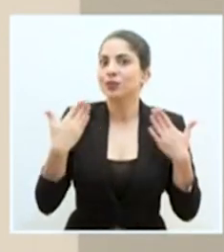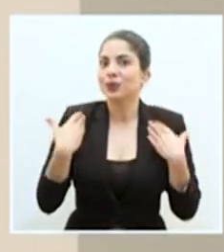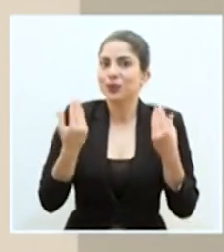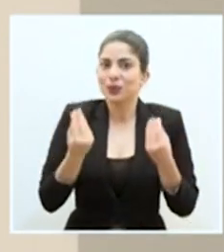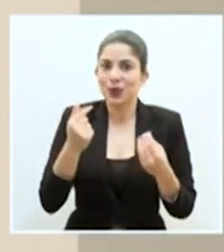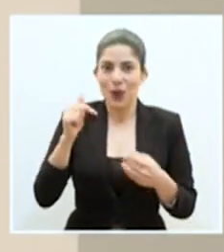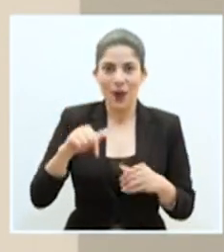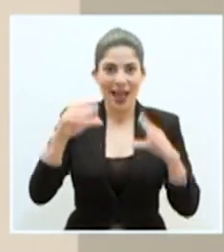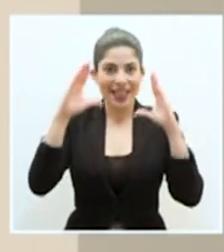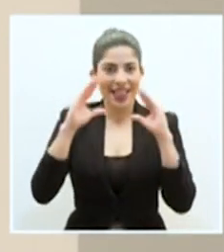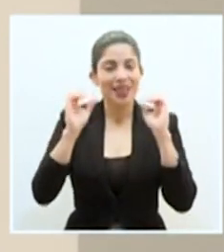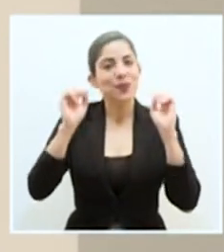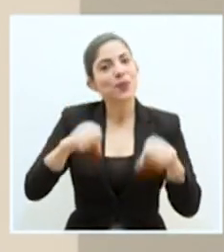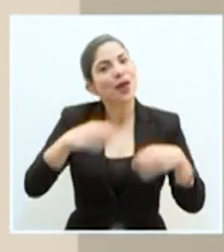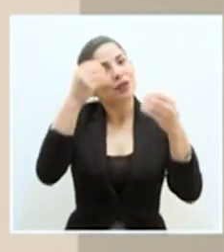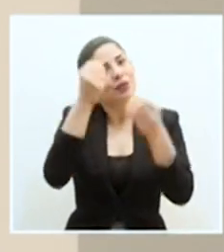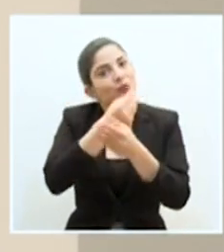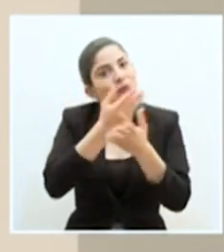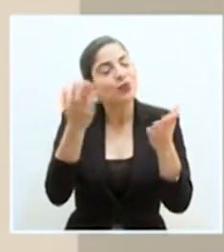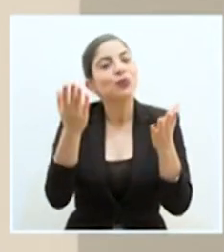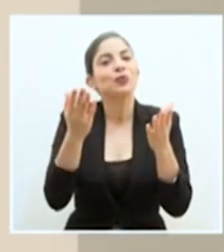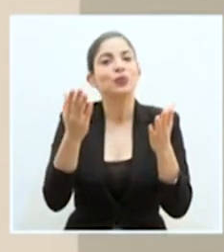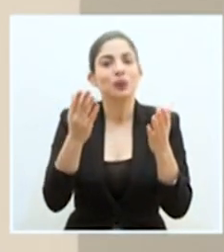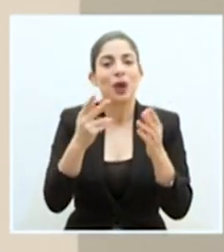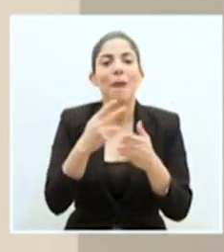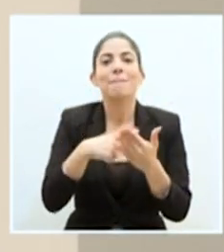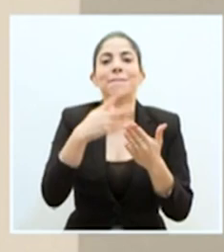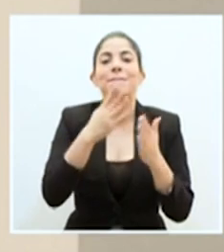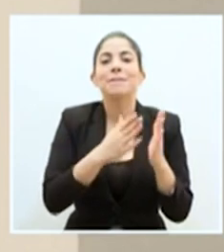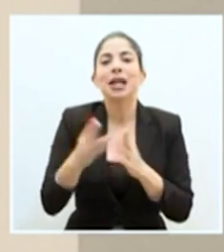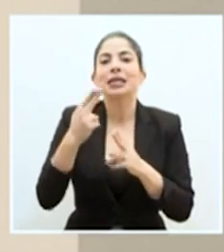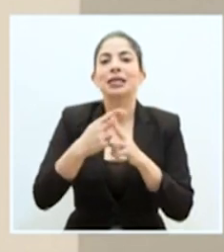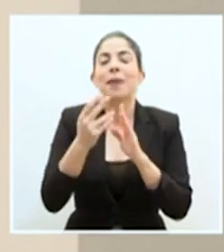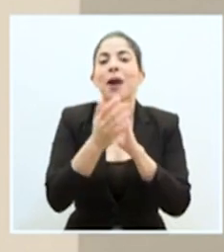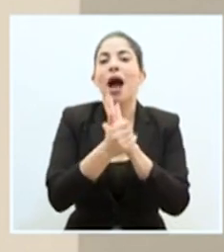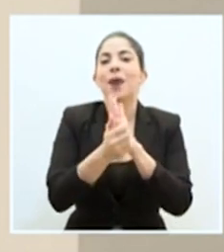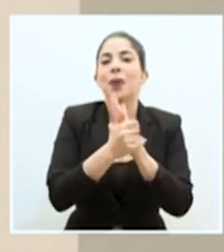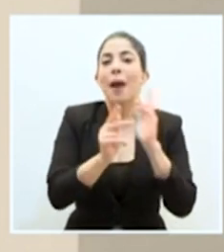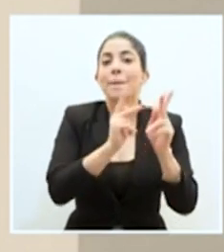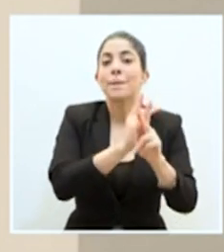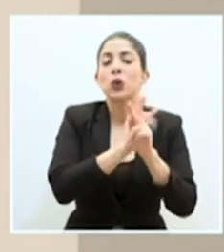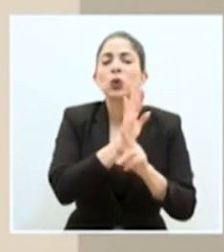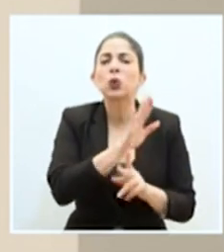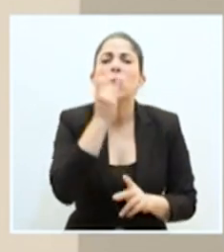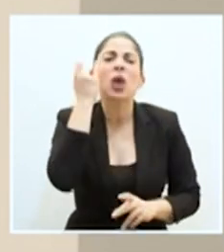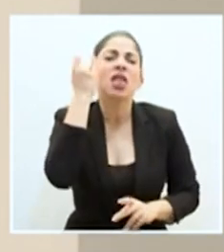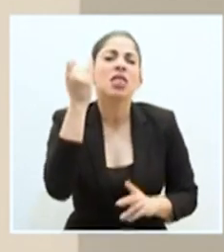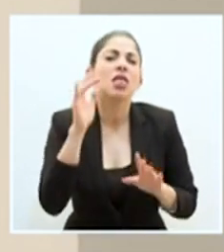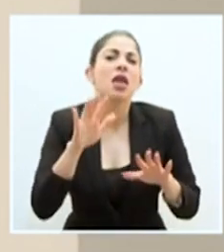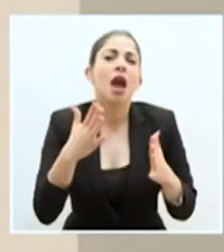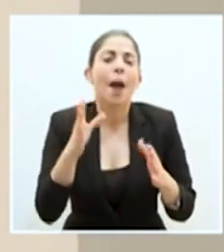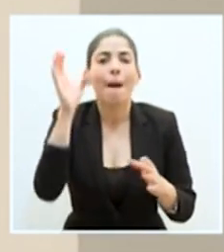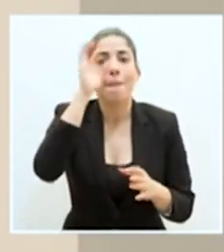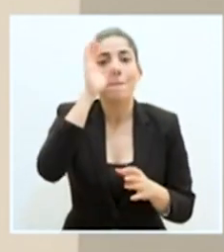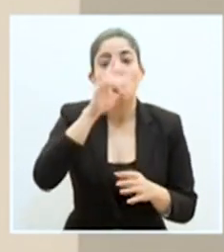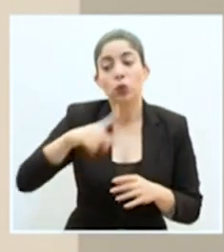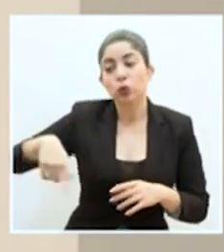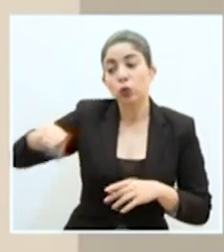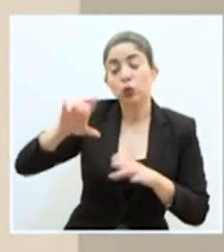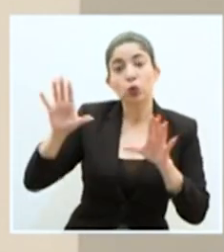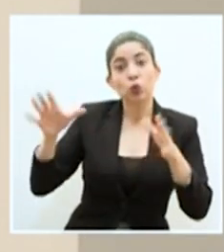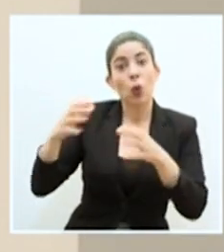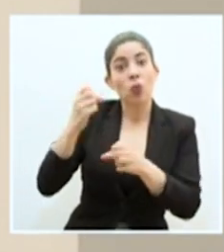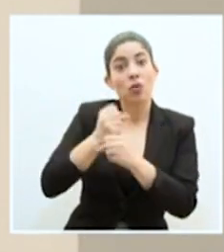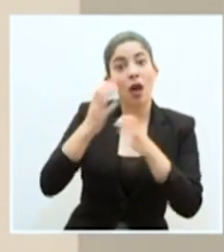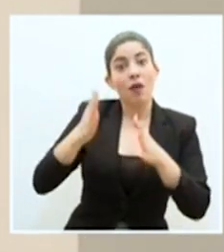tarde poder anunciarle al país el Plan Habilidades Proteger. Esta es una iniciativa que busca básicamente la reactivación de la fuerza de